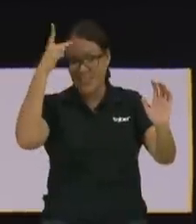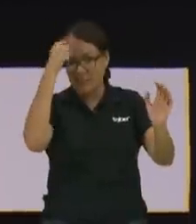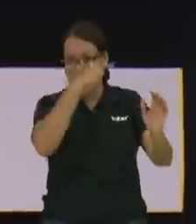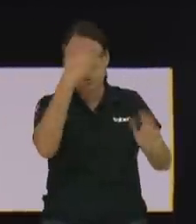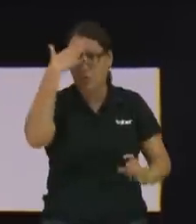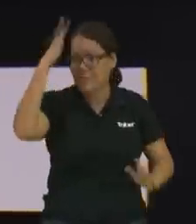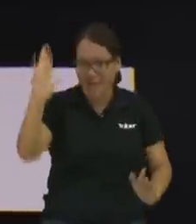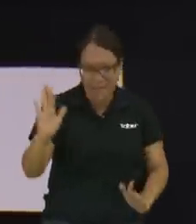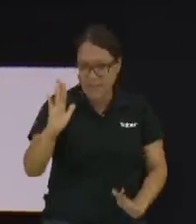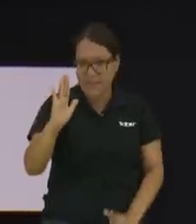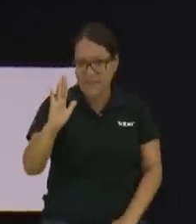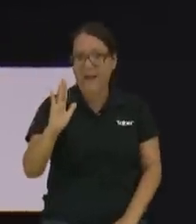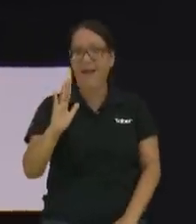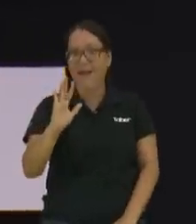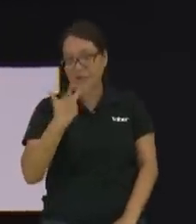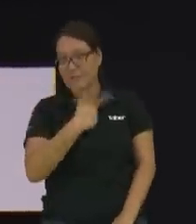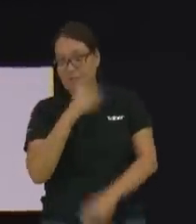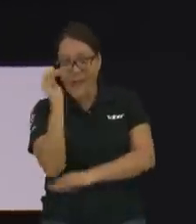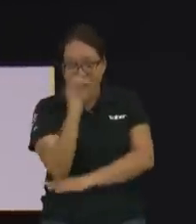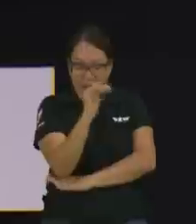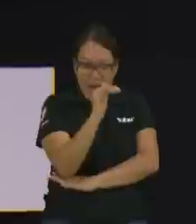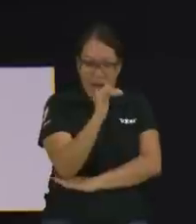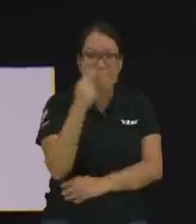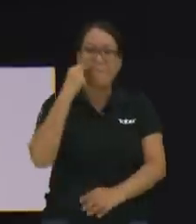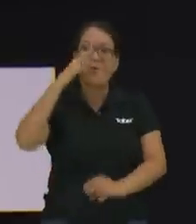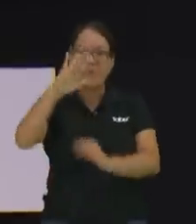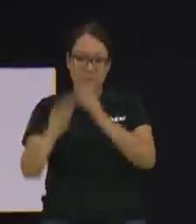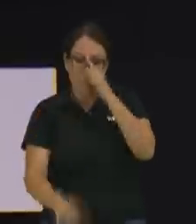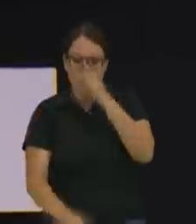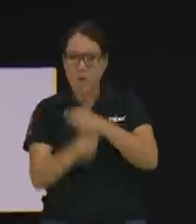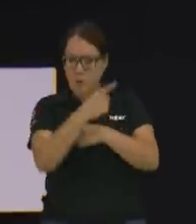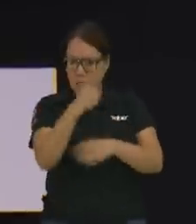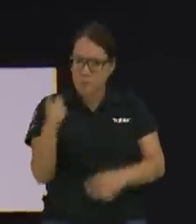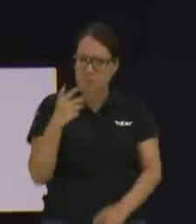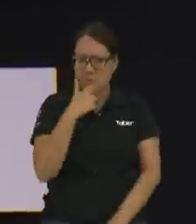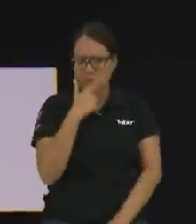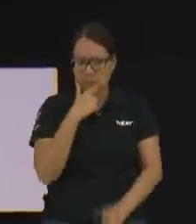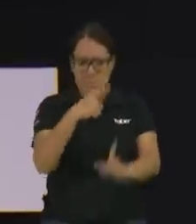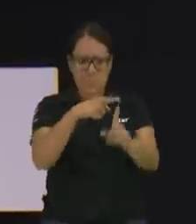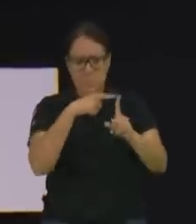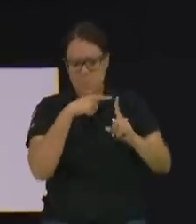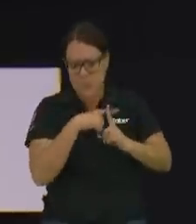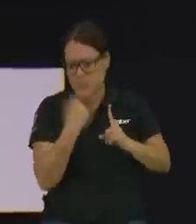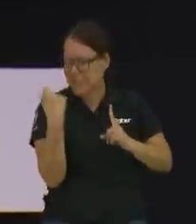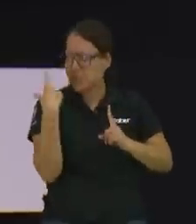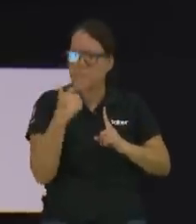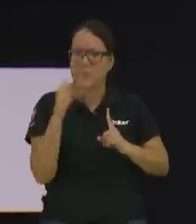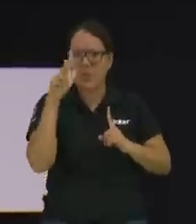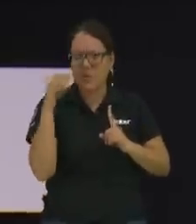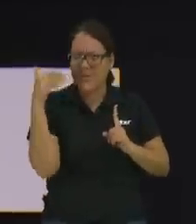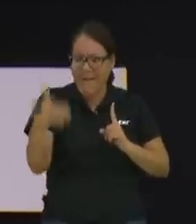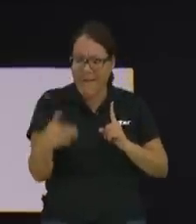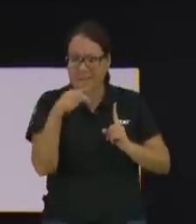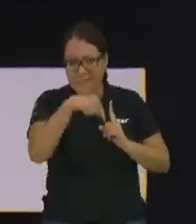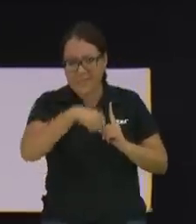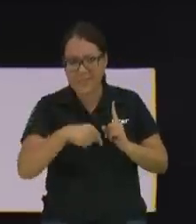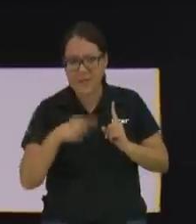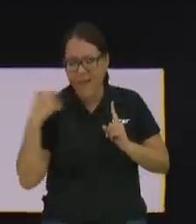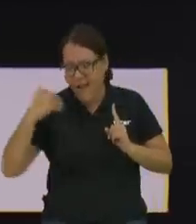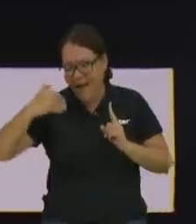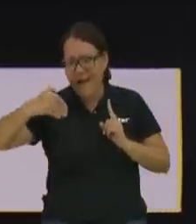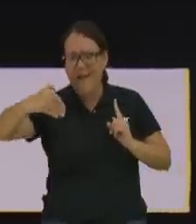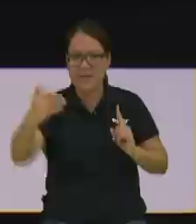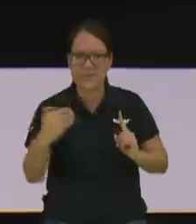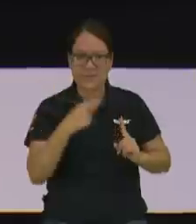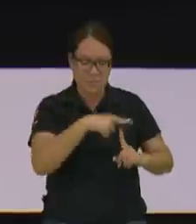Apliquémoslo en nuestra vida cristiana. Ya lleva añitos por acá. Tres añitos, dos añitos, cinco añitos, ocho añitos. Ya lleva sus añitos por acá,